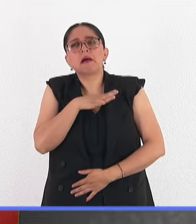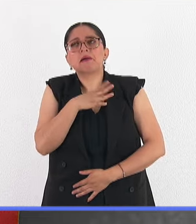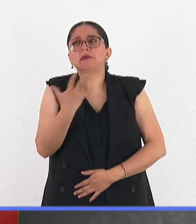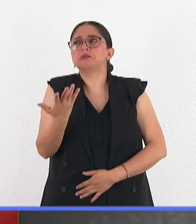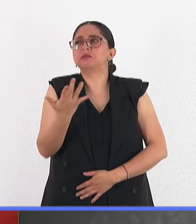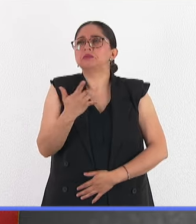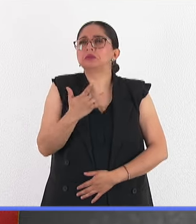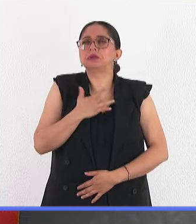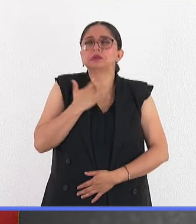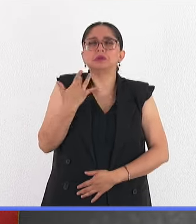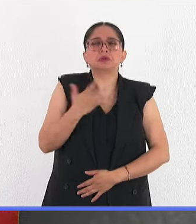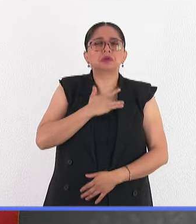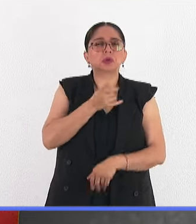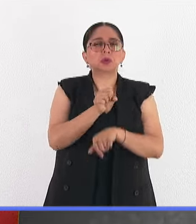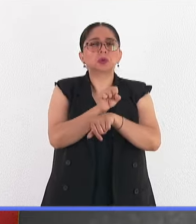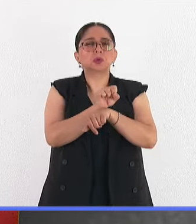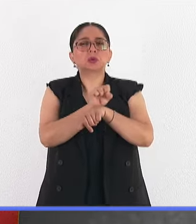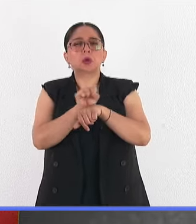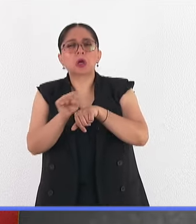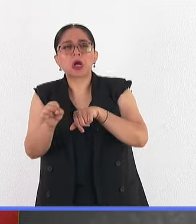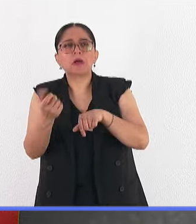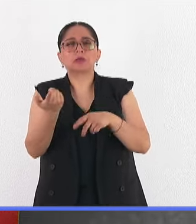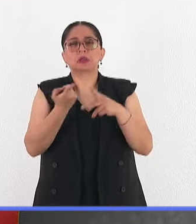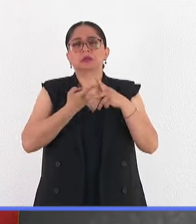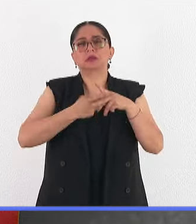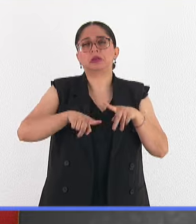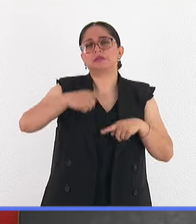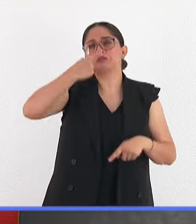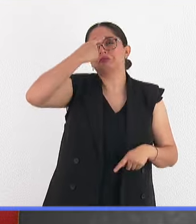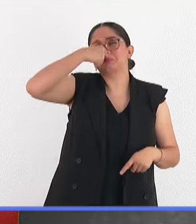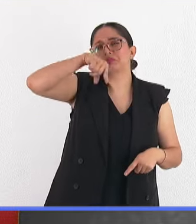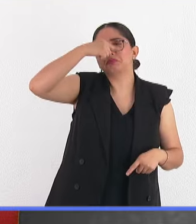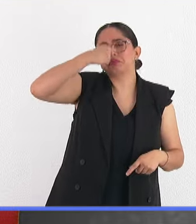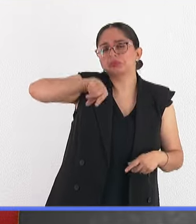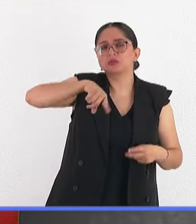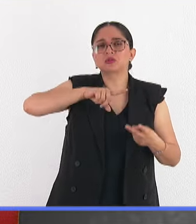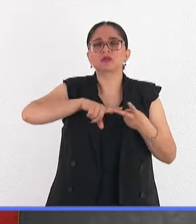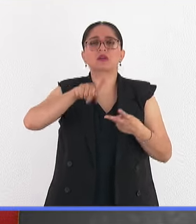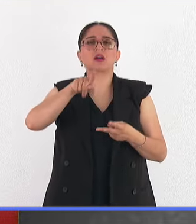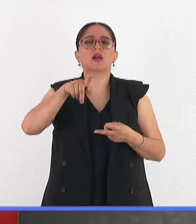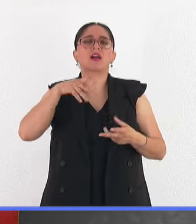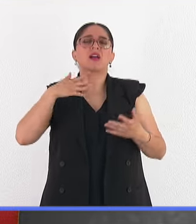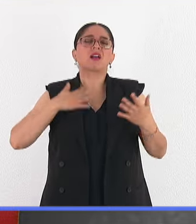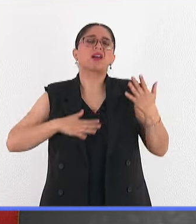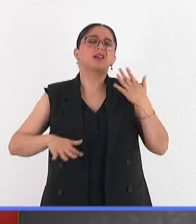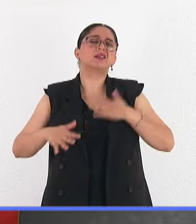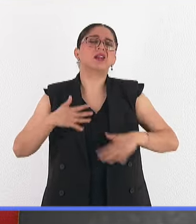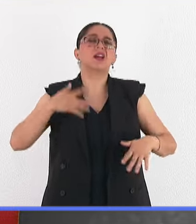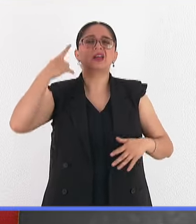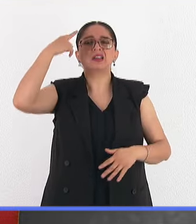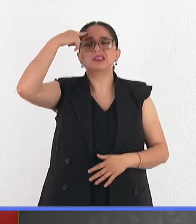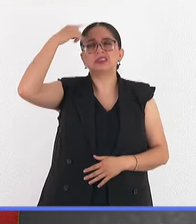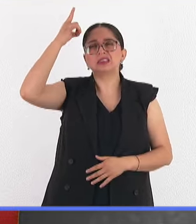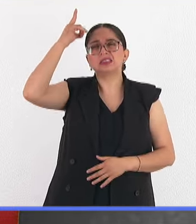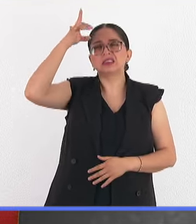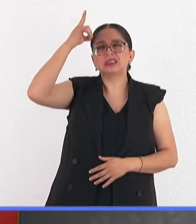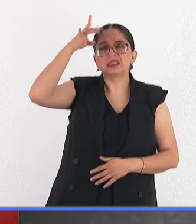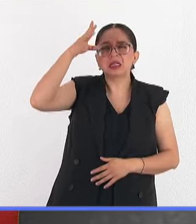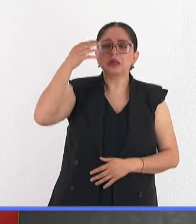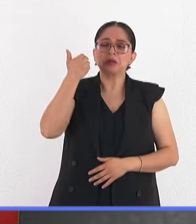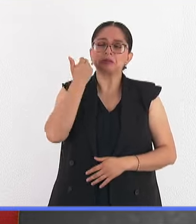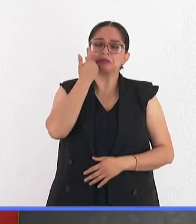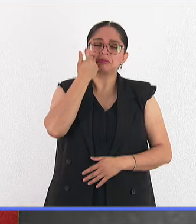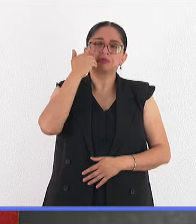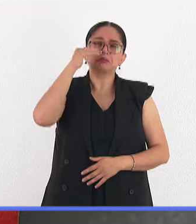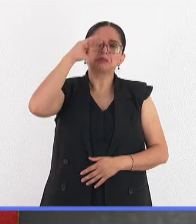muy leves que pueden cruzar con una gripa, con un día de cansancio, como son dolor de cabeza, un poco de fiebre. Y a los